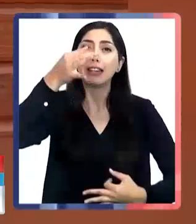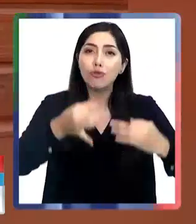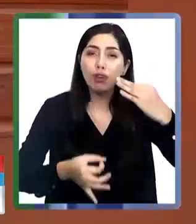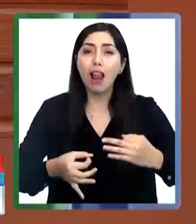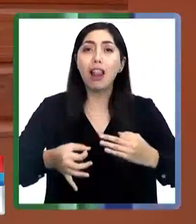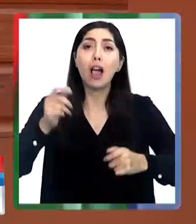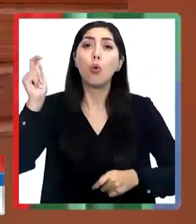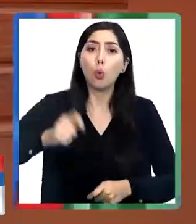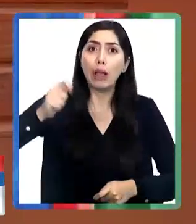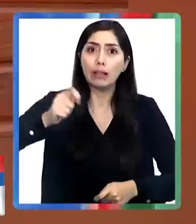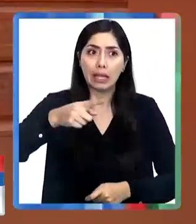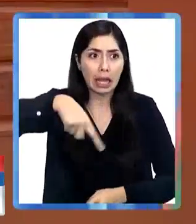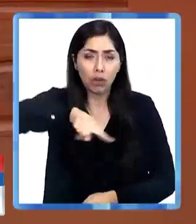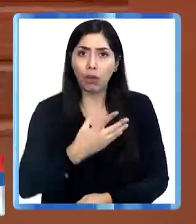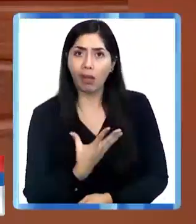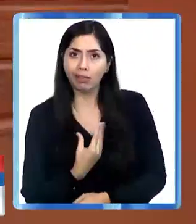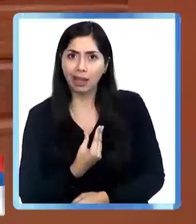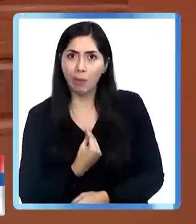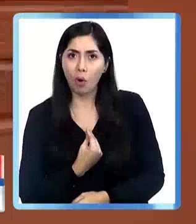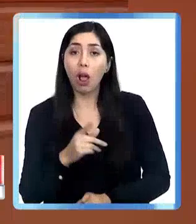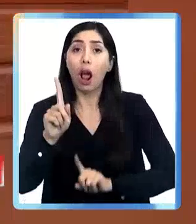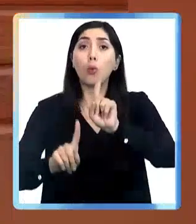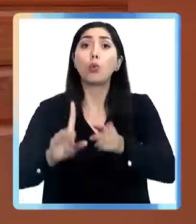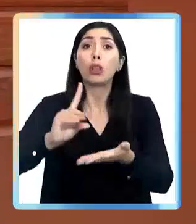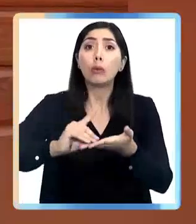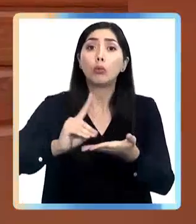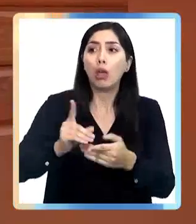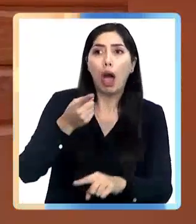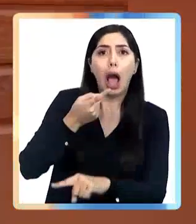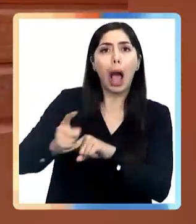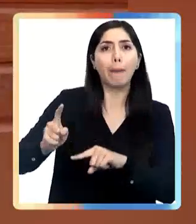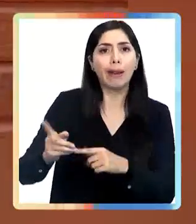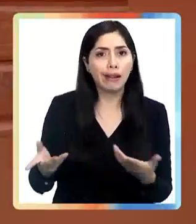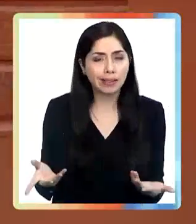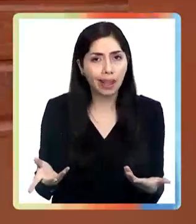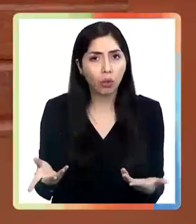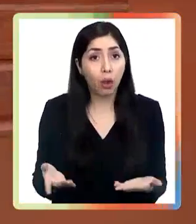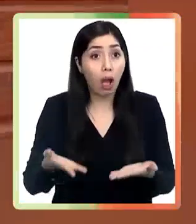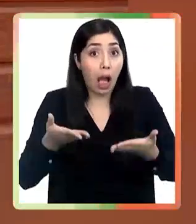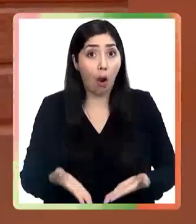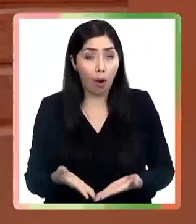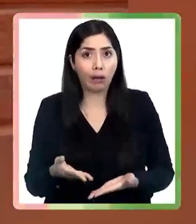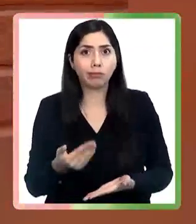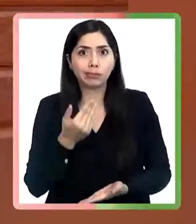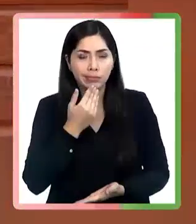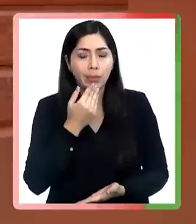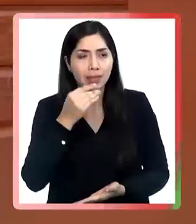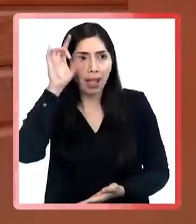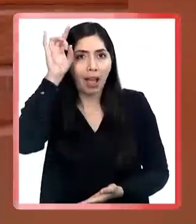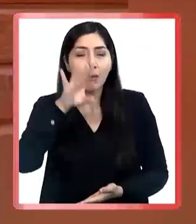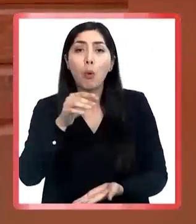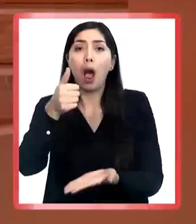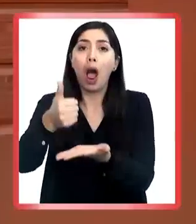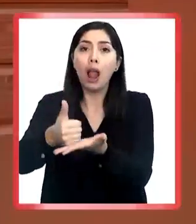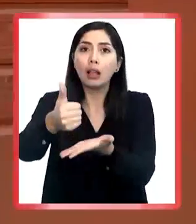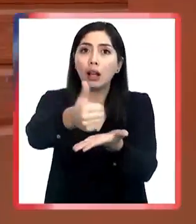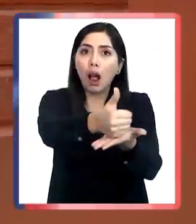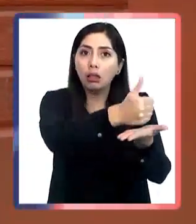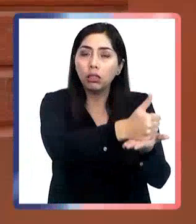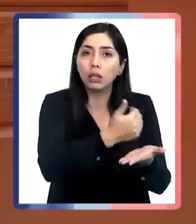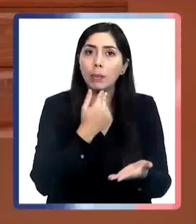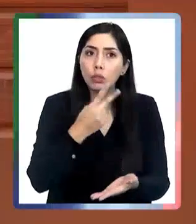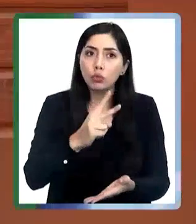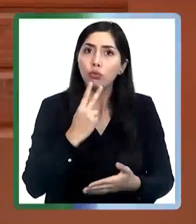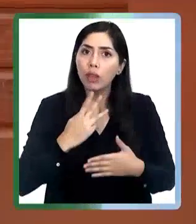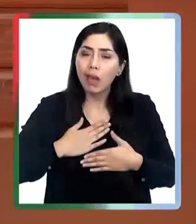los jueces con temor. Algunos diputados amenazados. Y ahora nos enteramos que también los alcaldes están amenazados en sus